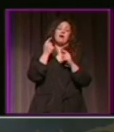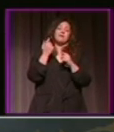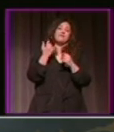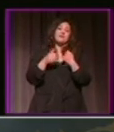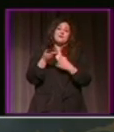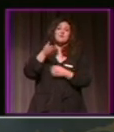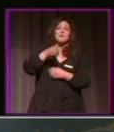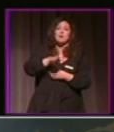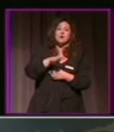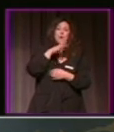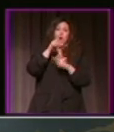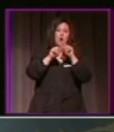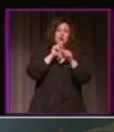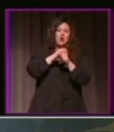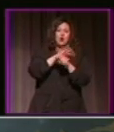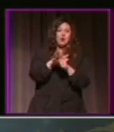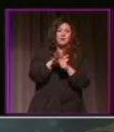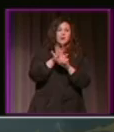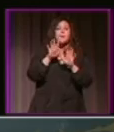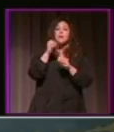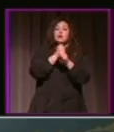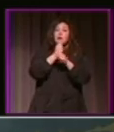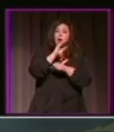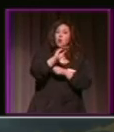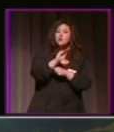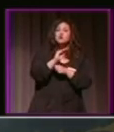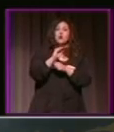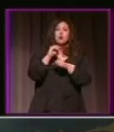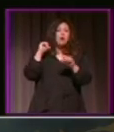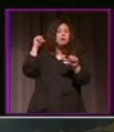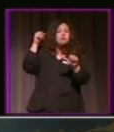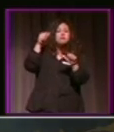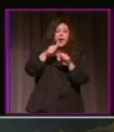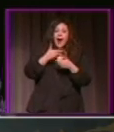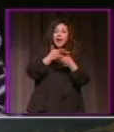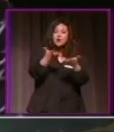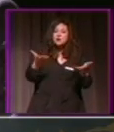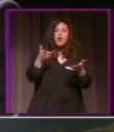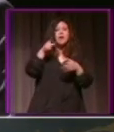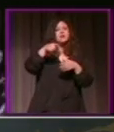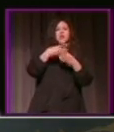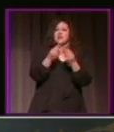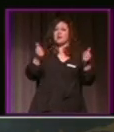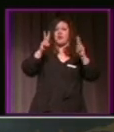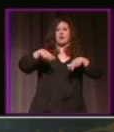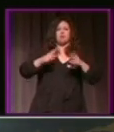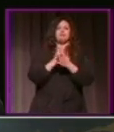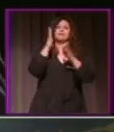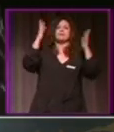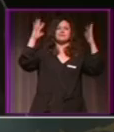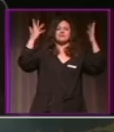que está declamando que tiene que ser totalmente triste levantar la vista y ver un patio de butacas